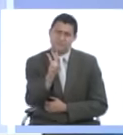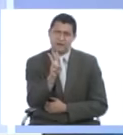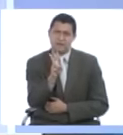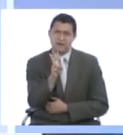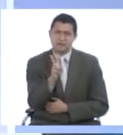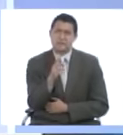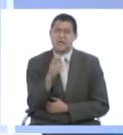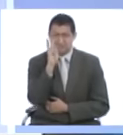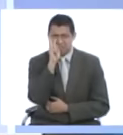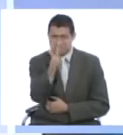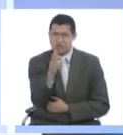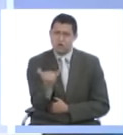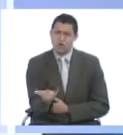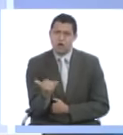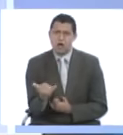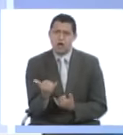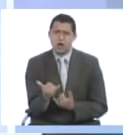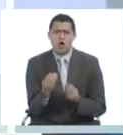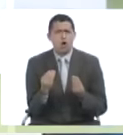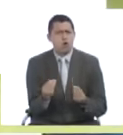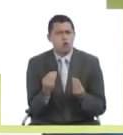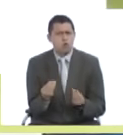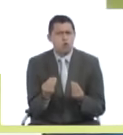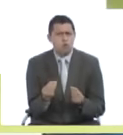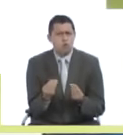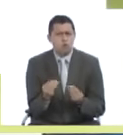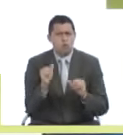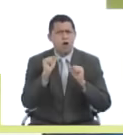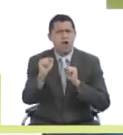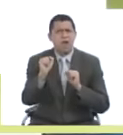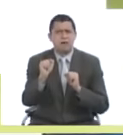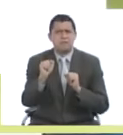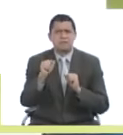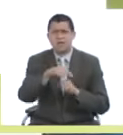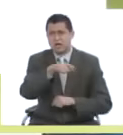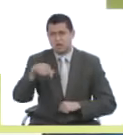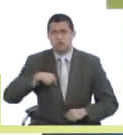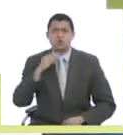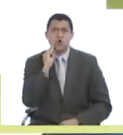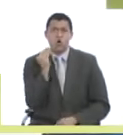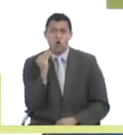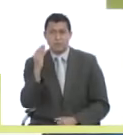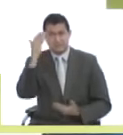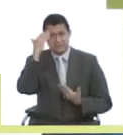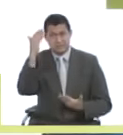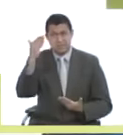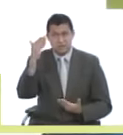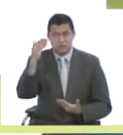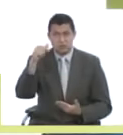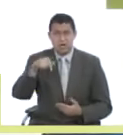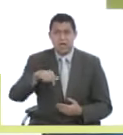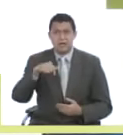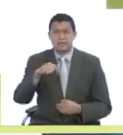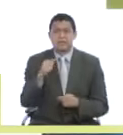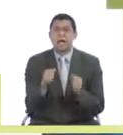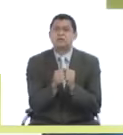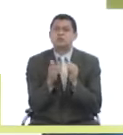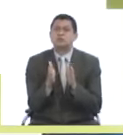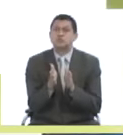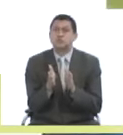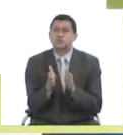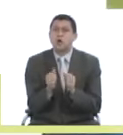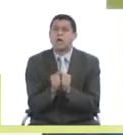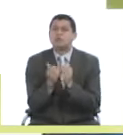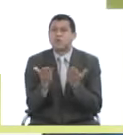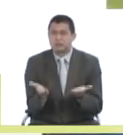su sintonía al día de hoy. Dice, ¿Cómo se presenta y se previene la diabetes en nosotros los jóvenes? Saludos desde el estado de Anzuategui.